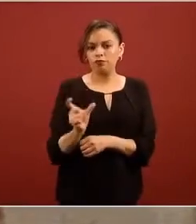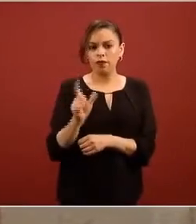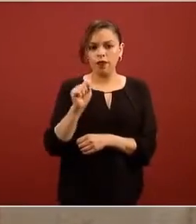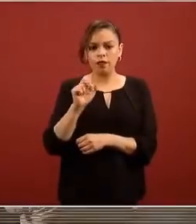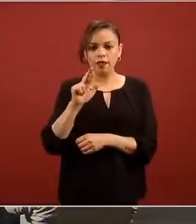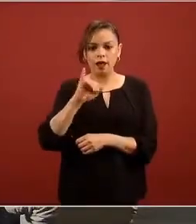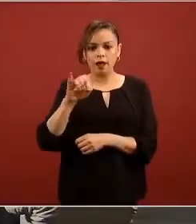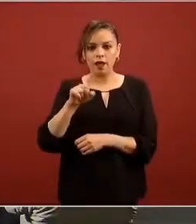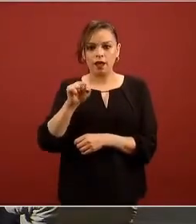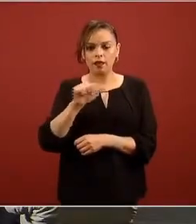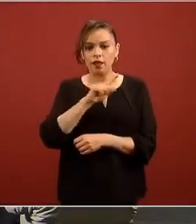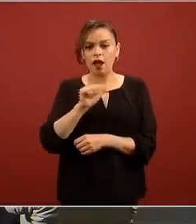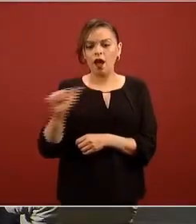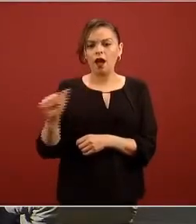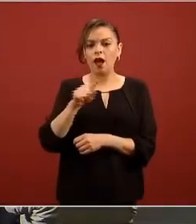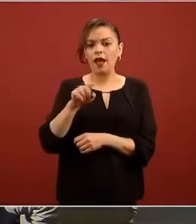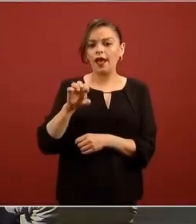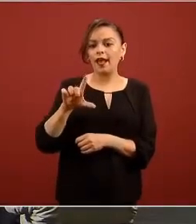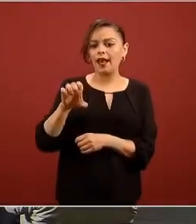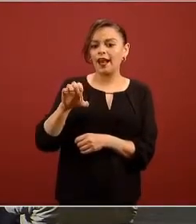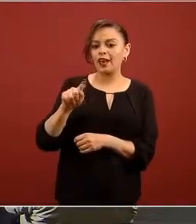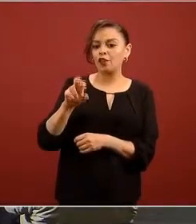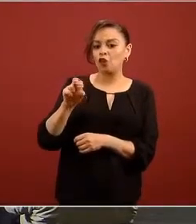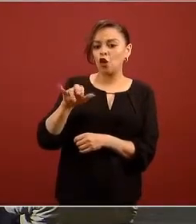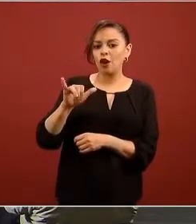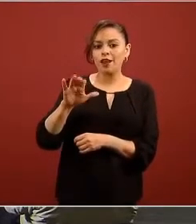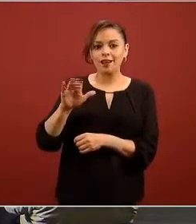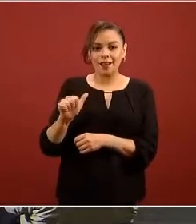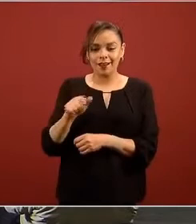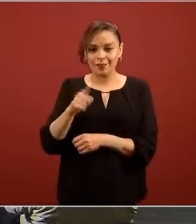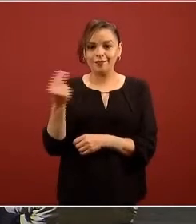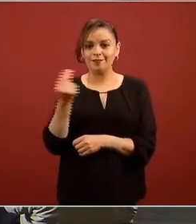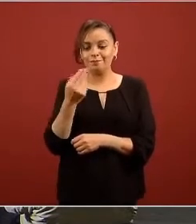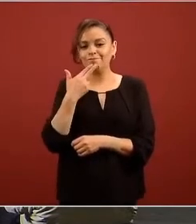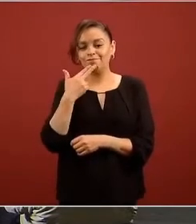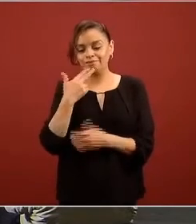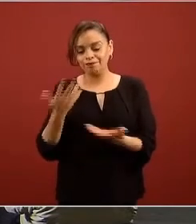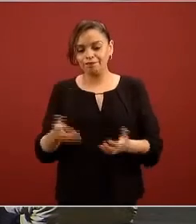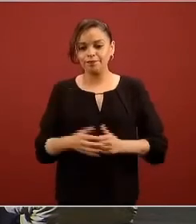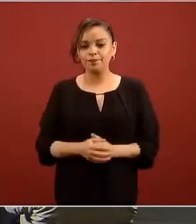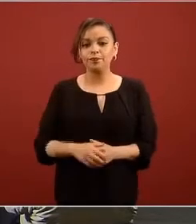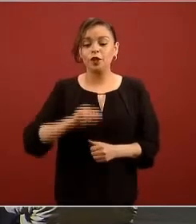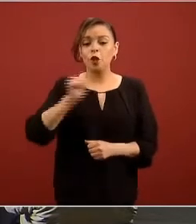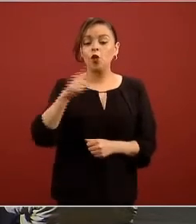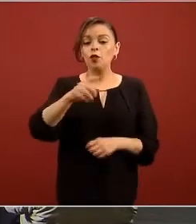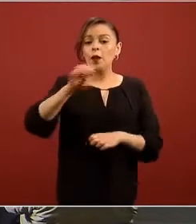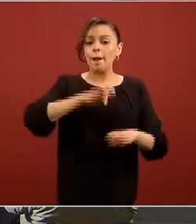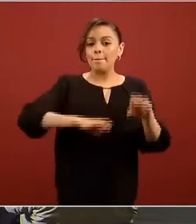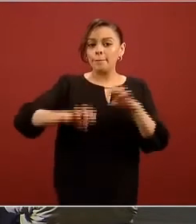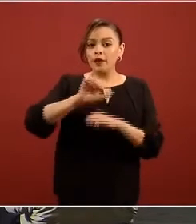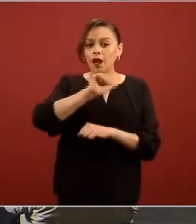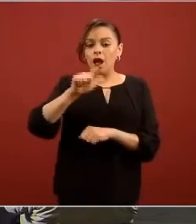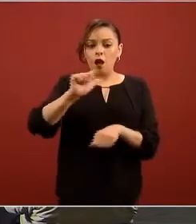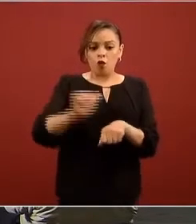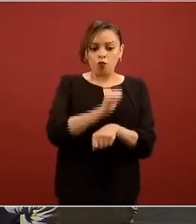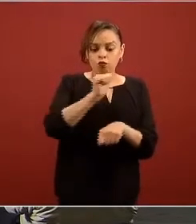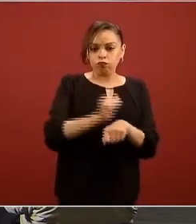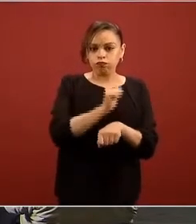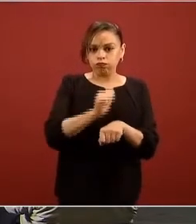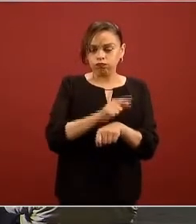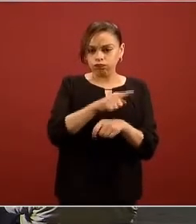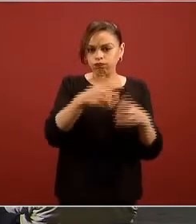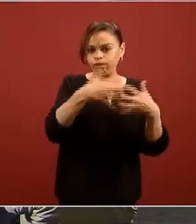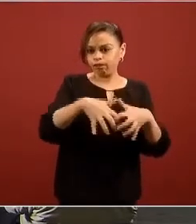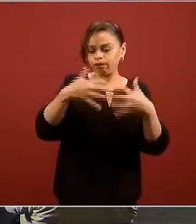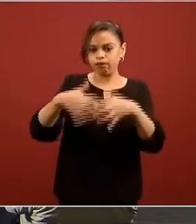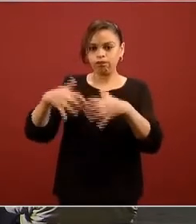de el SIDESI CONACYT y el grupo de empresas automotrices en Querétaro están siendo las proveedoras